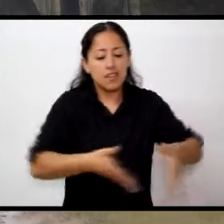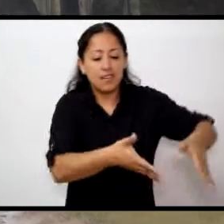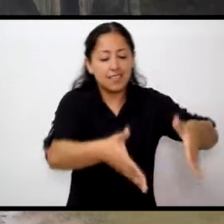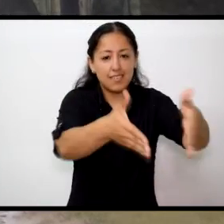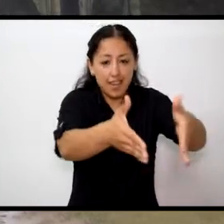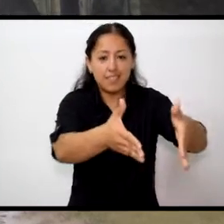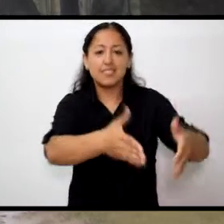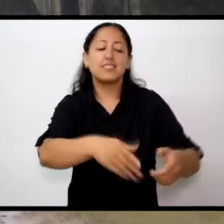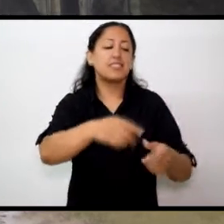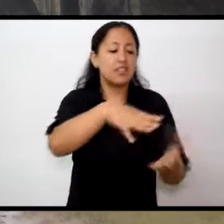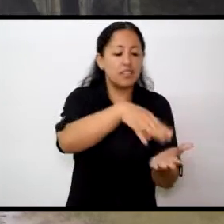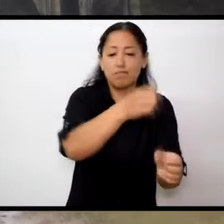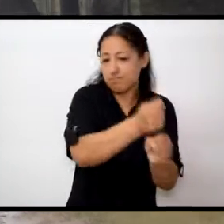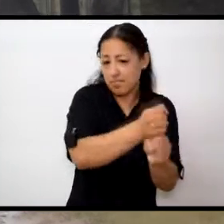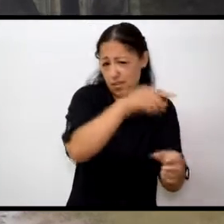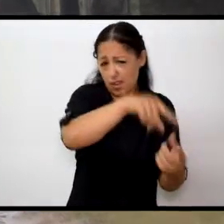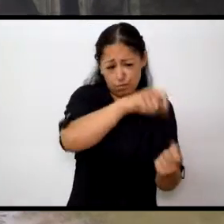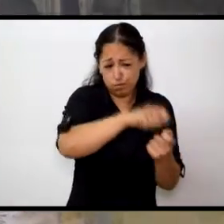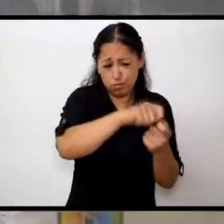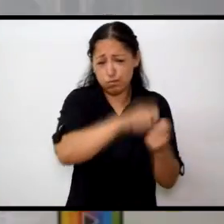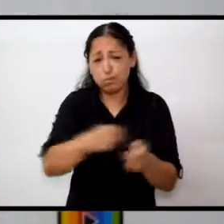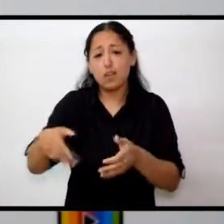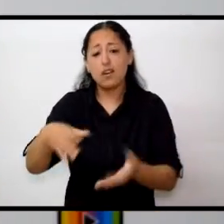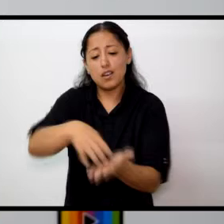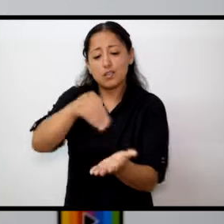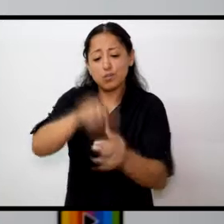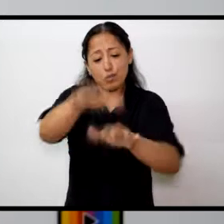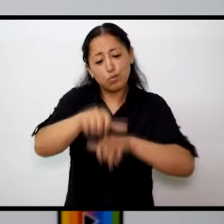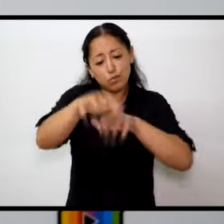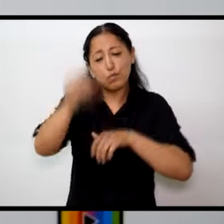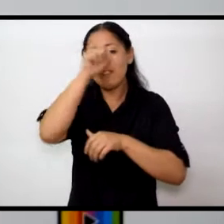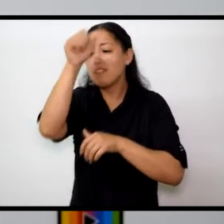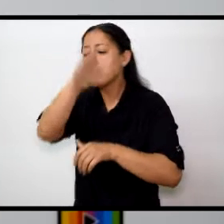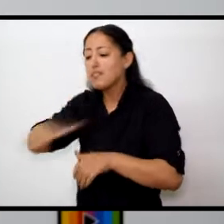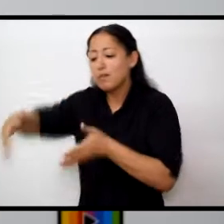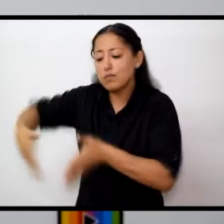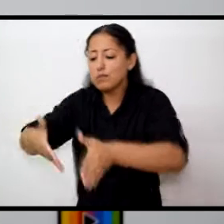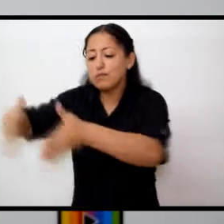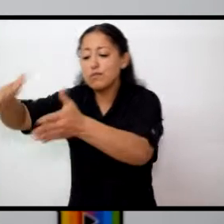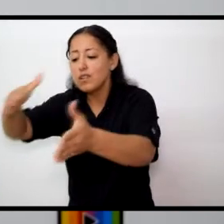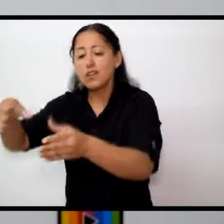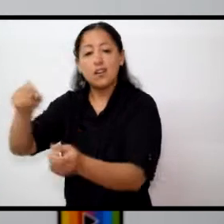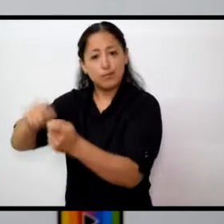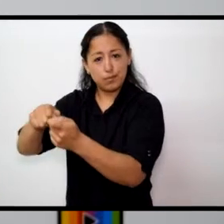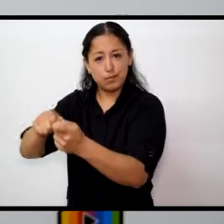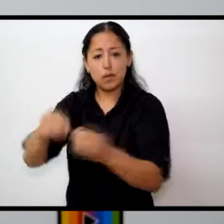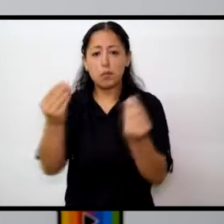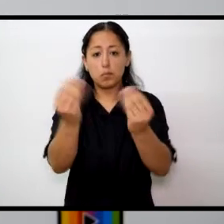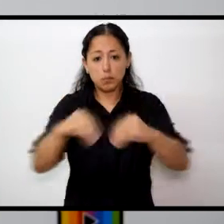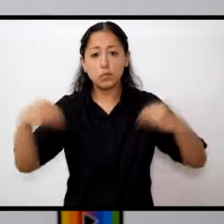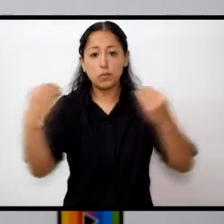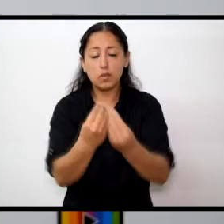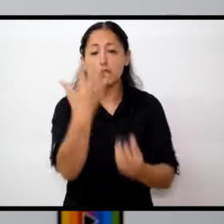caminos de las zonas de colonias. El presupuesto oficial estimado, en este caso, asciende a los 5.800.000 pesos